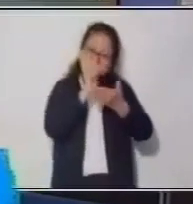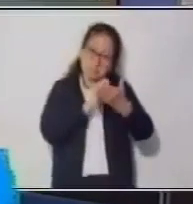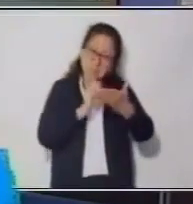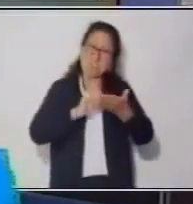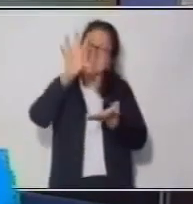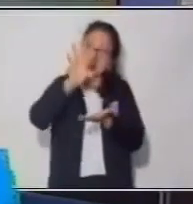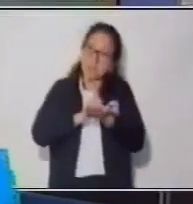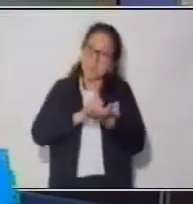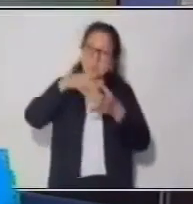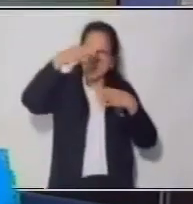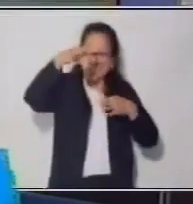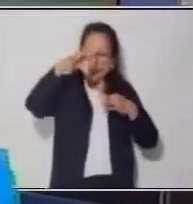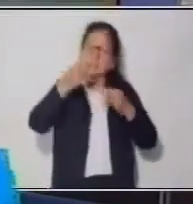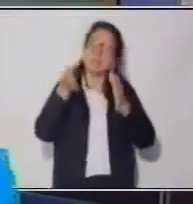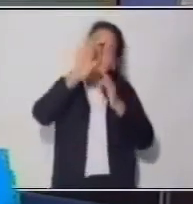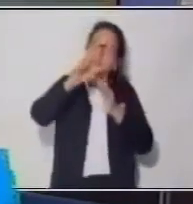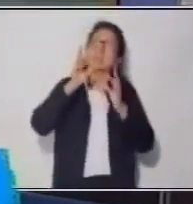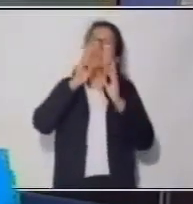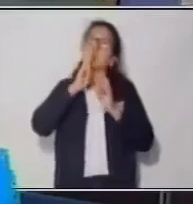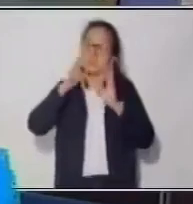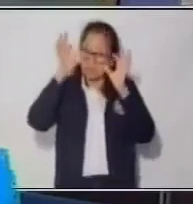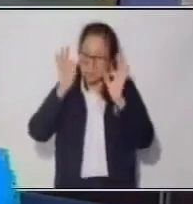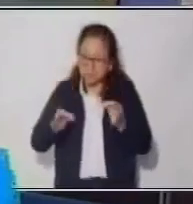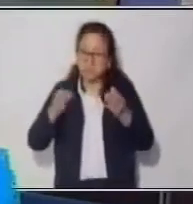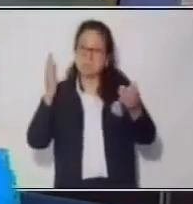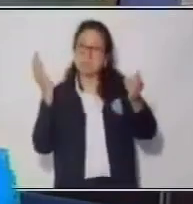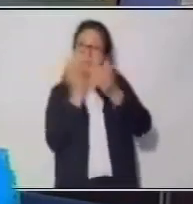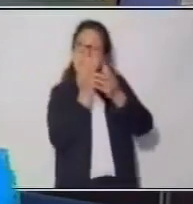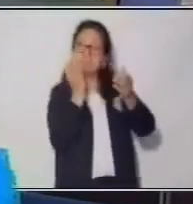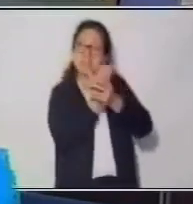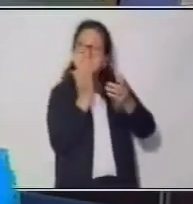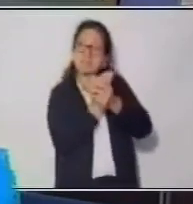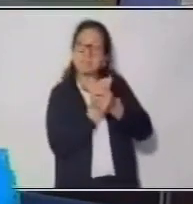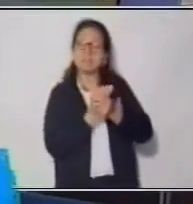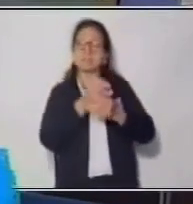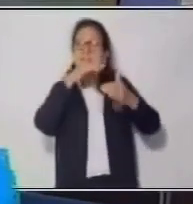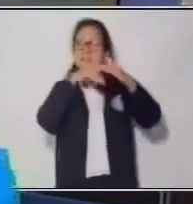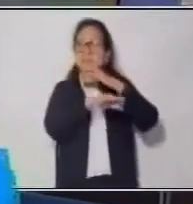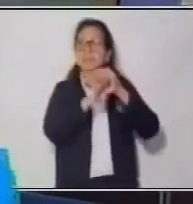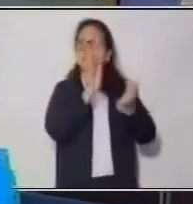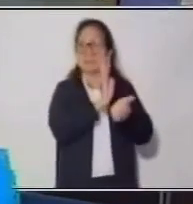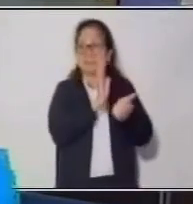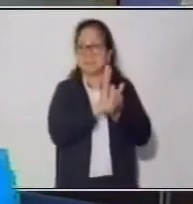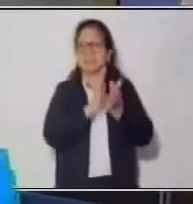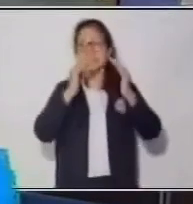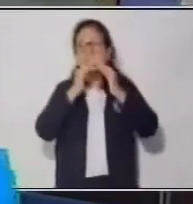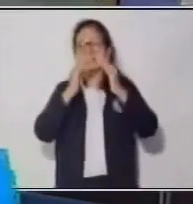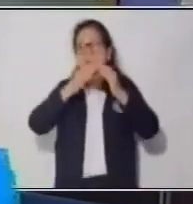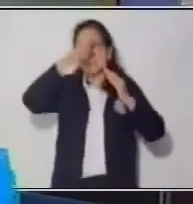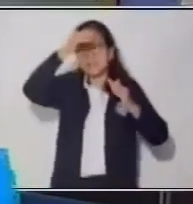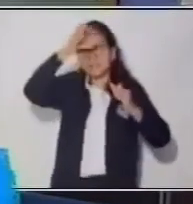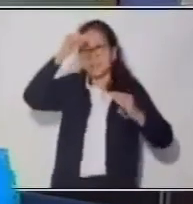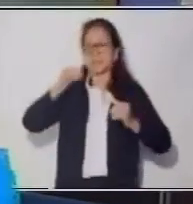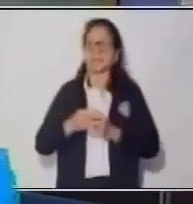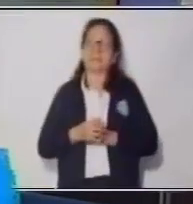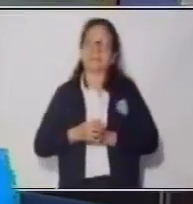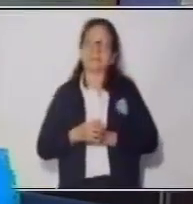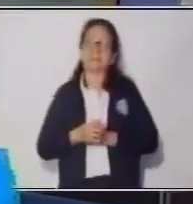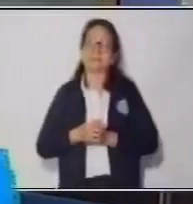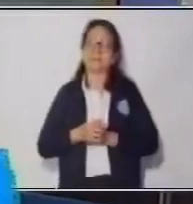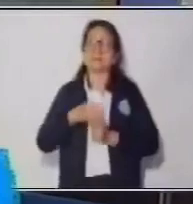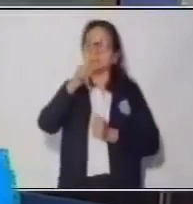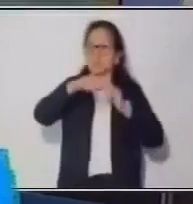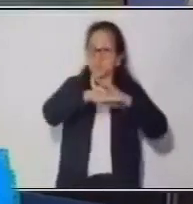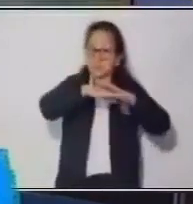en tus hojas y guarda tus trabajos y ejercicios en el portapolio Aprendo en Casa. Recuerda, si